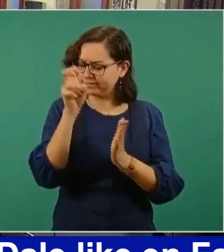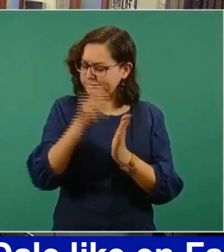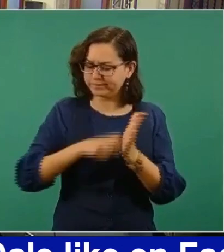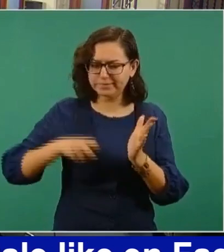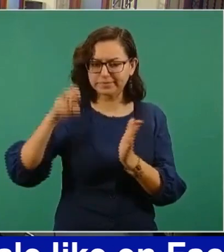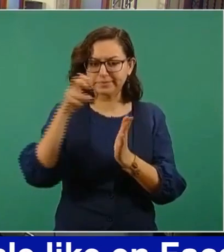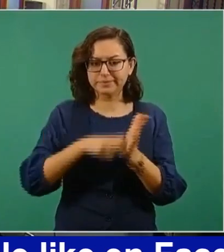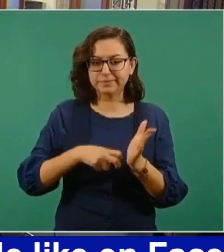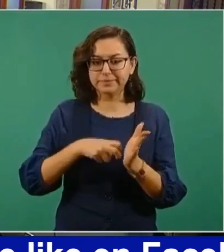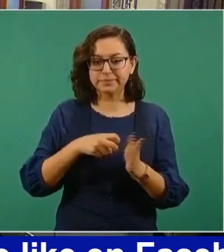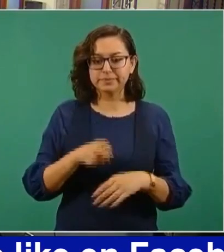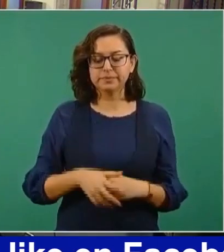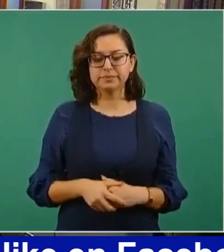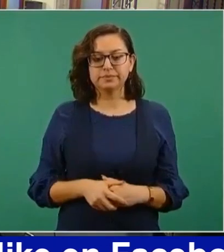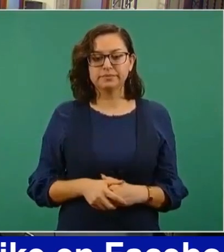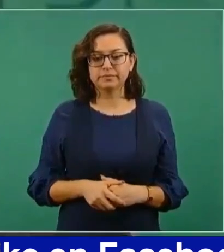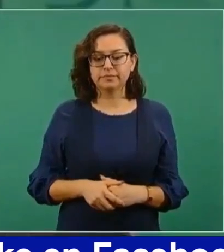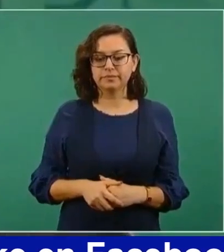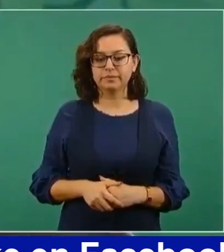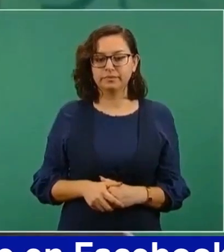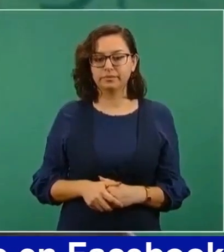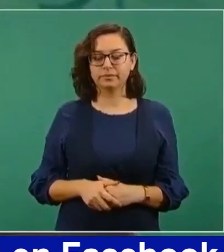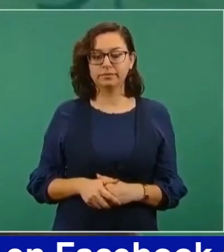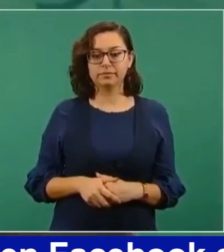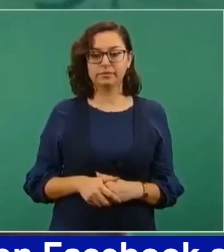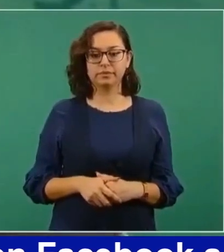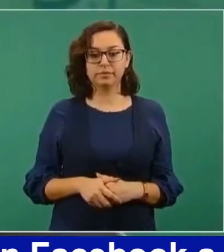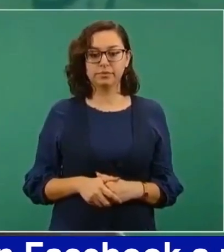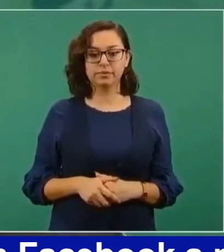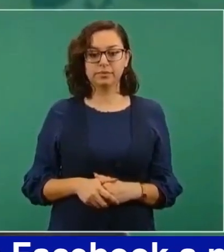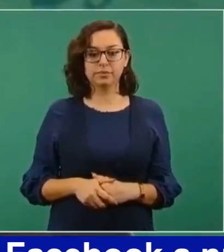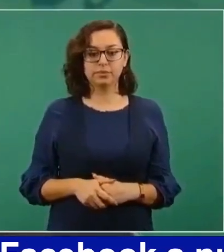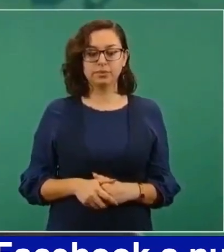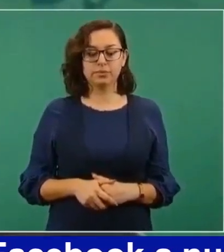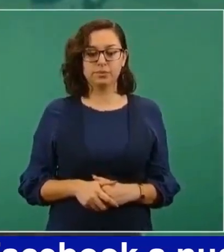Pero antes de que